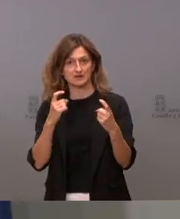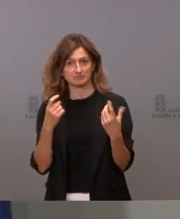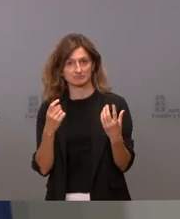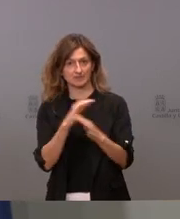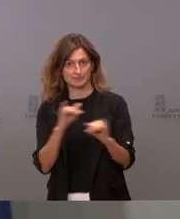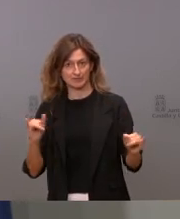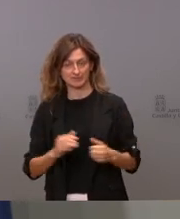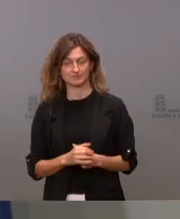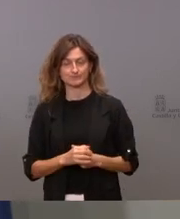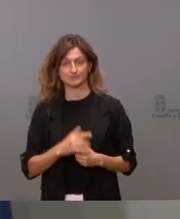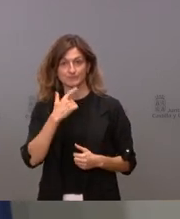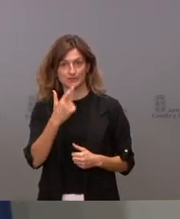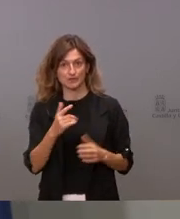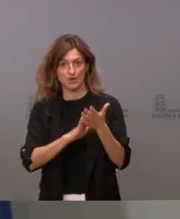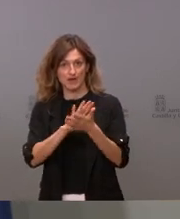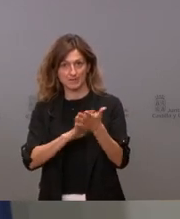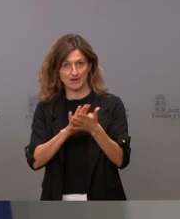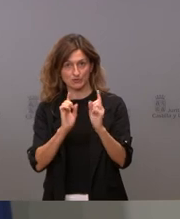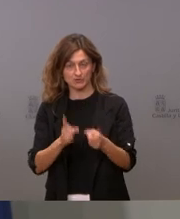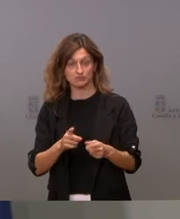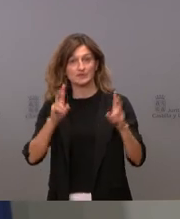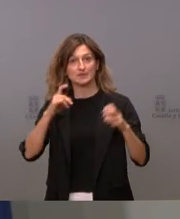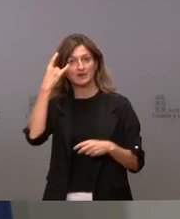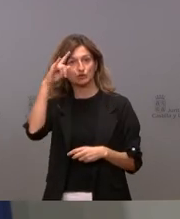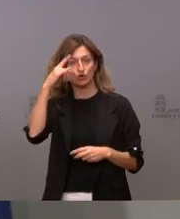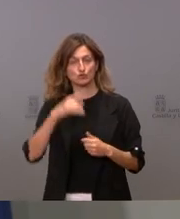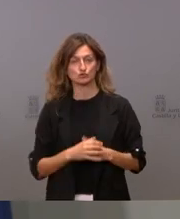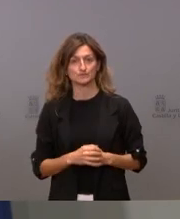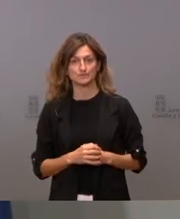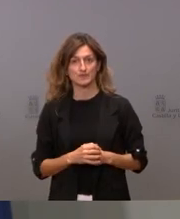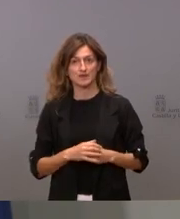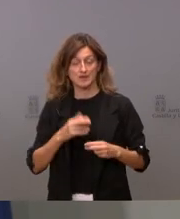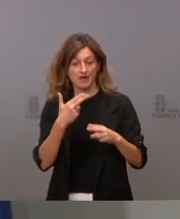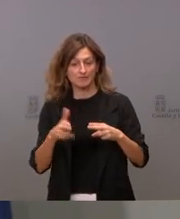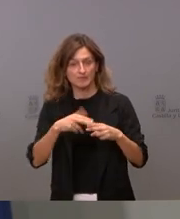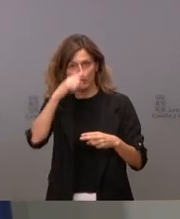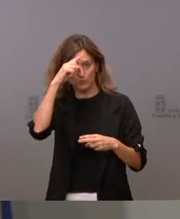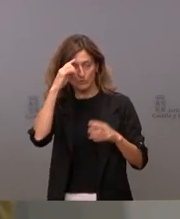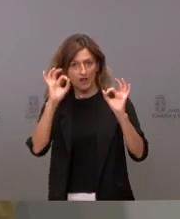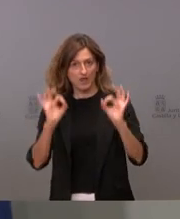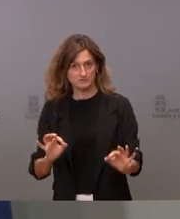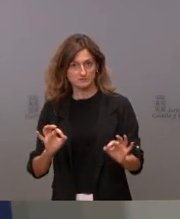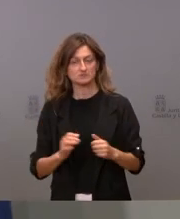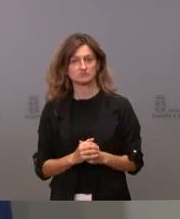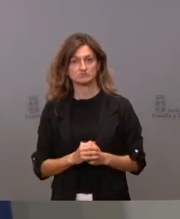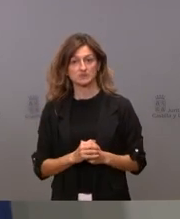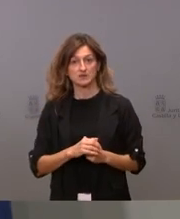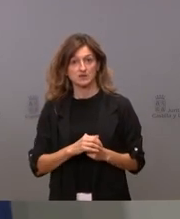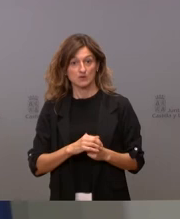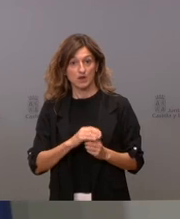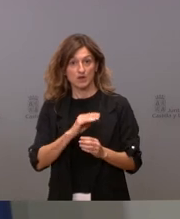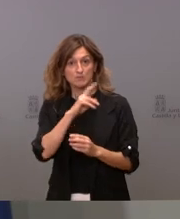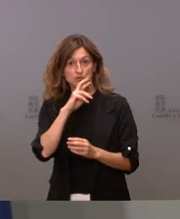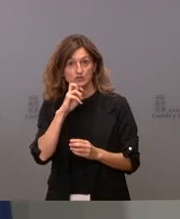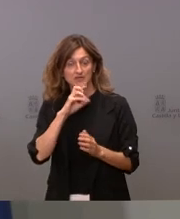de lo que estamos hablando sobre los toros los toros es una actividad cultural es una actividad cultural protegida por nuestra